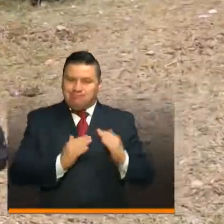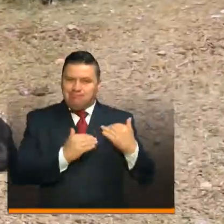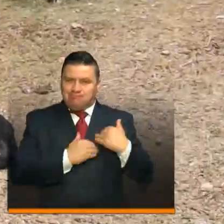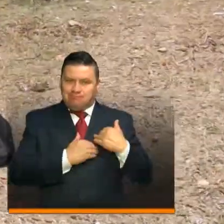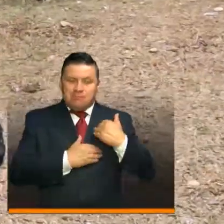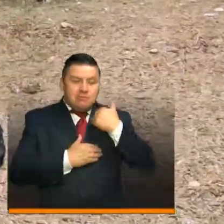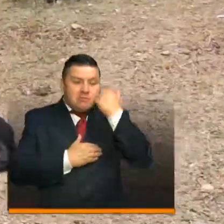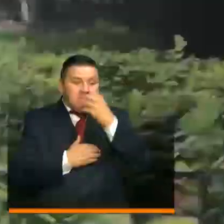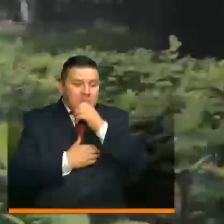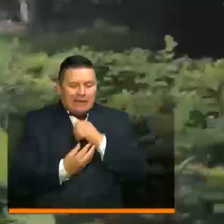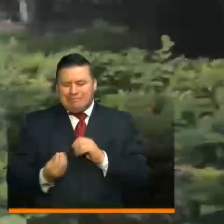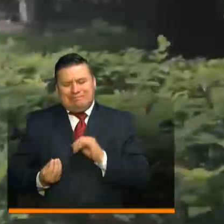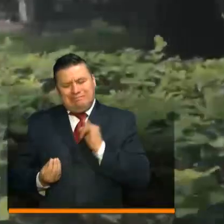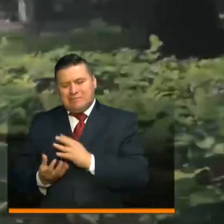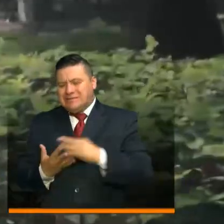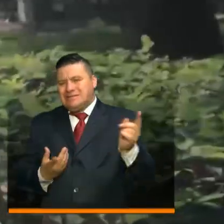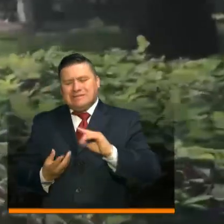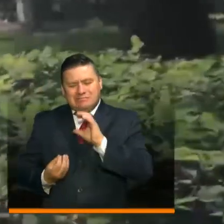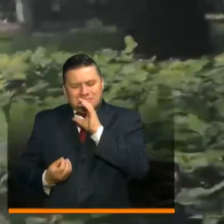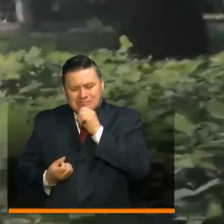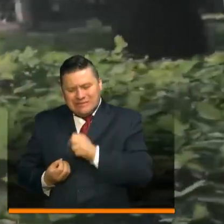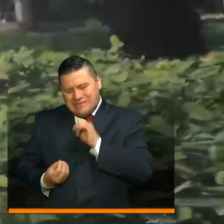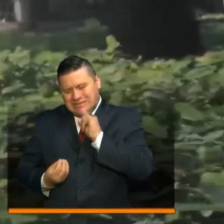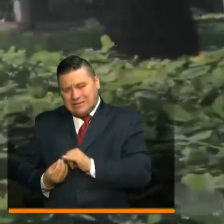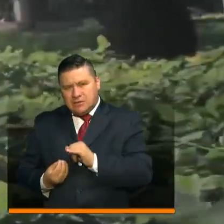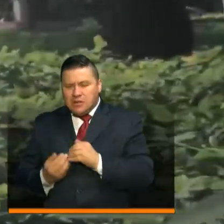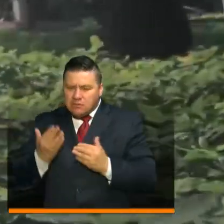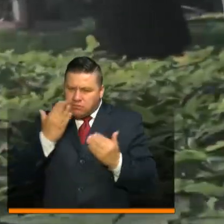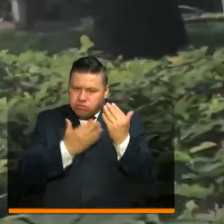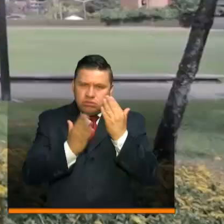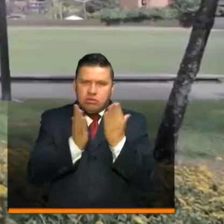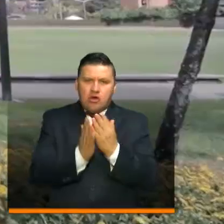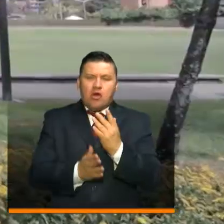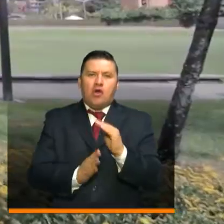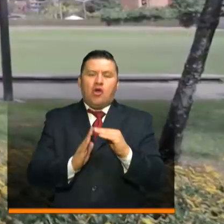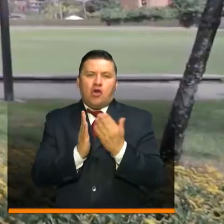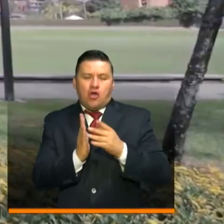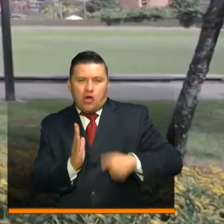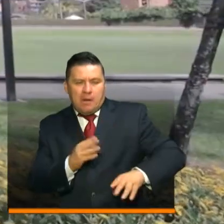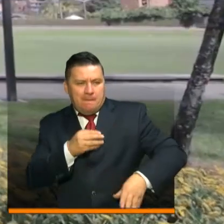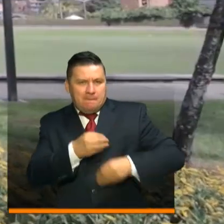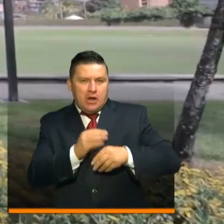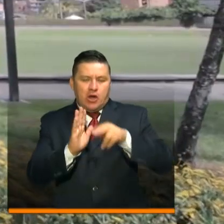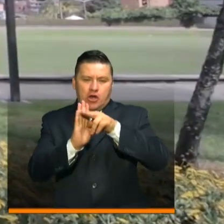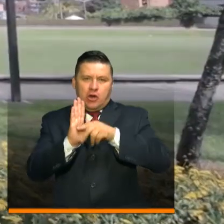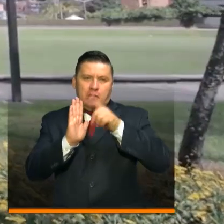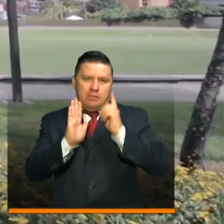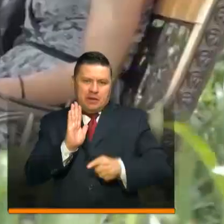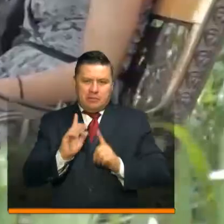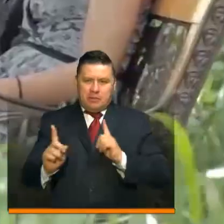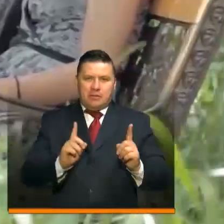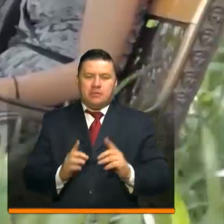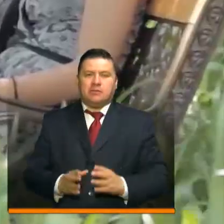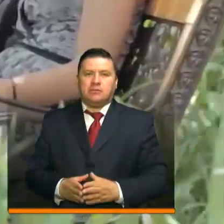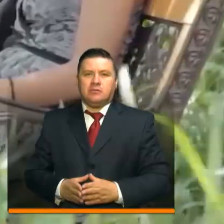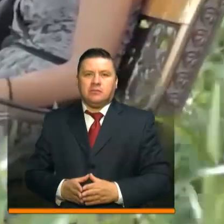restricción al adulto mayor, prolongar las restricciones a estudiantes y colegios e implementar normas de distanciamiento.